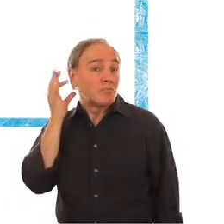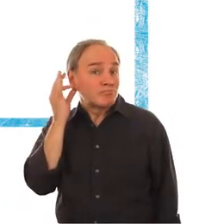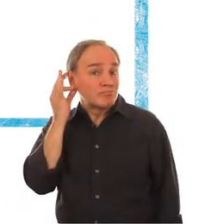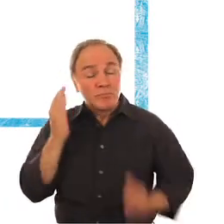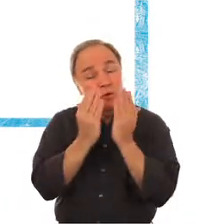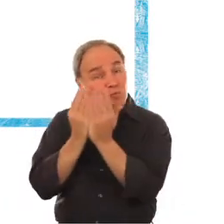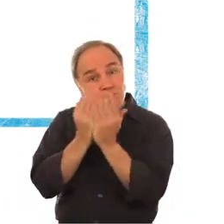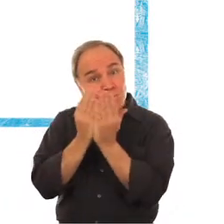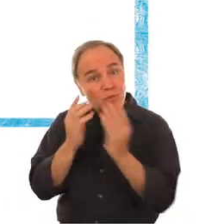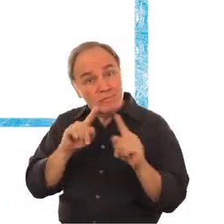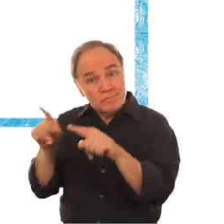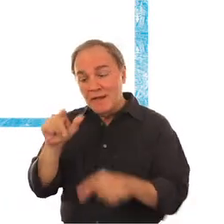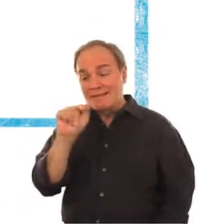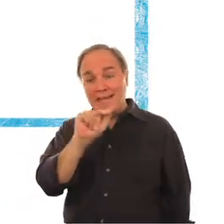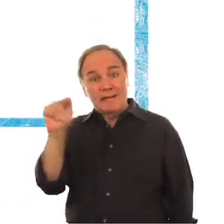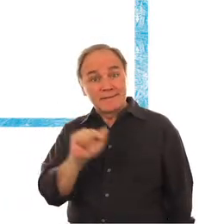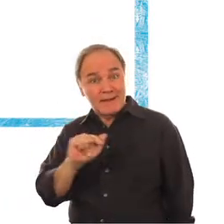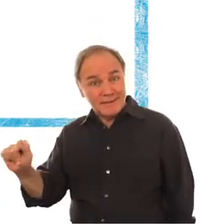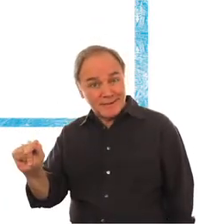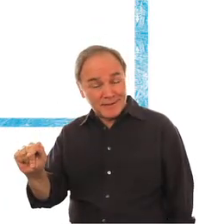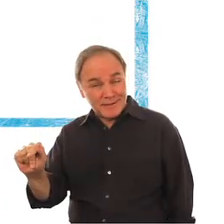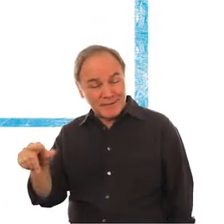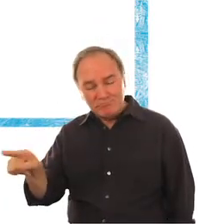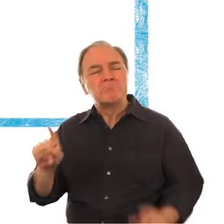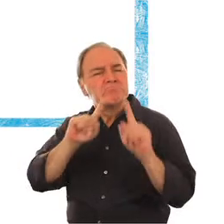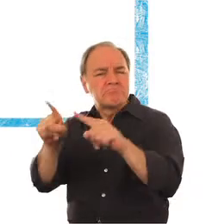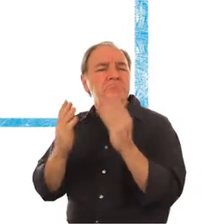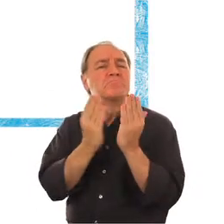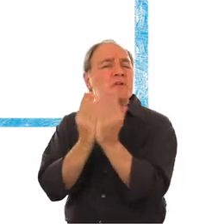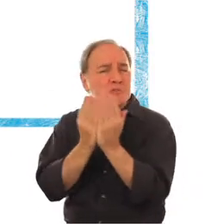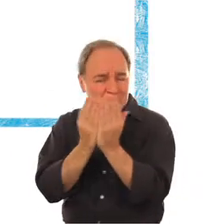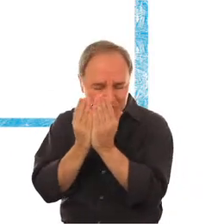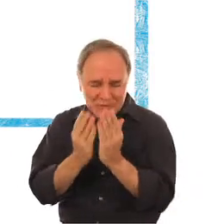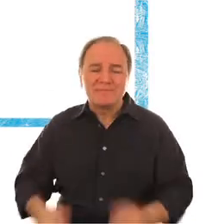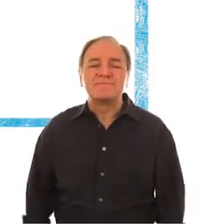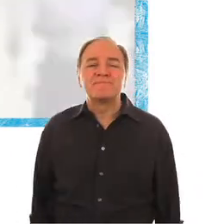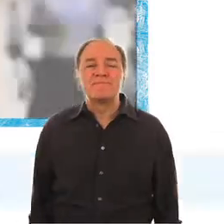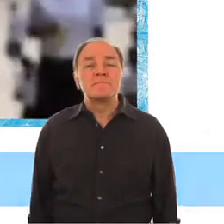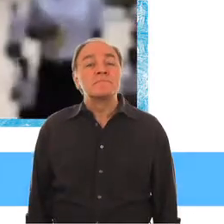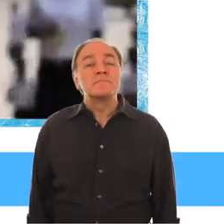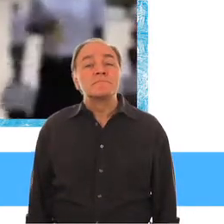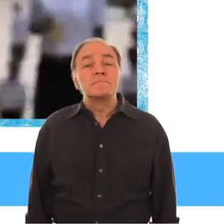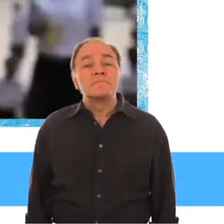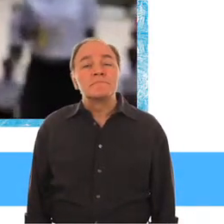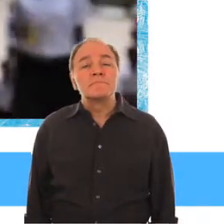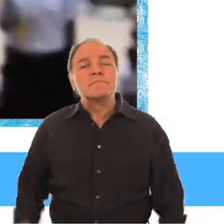perspectiva desde Tanzania Shuda Bahati Estudiante de secundaria, Tanzania Shuda es albino